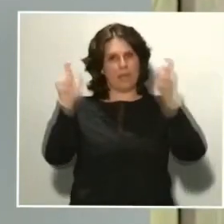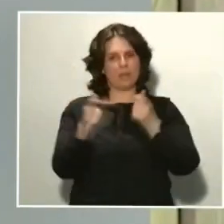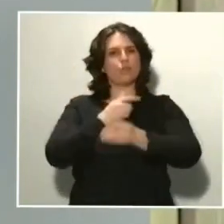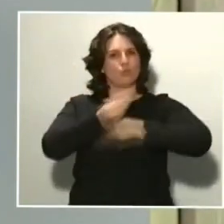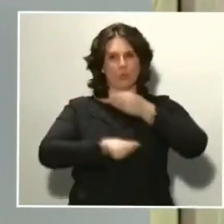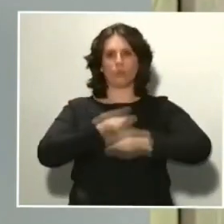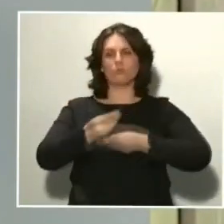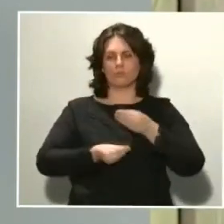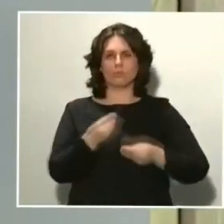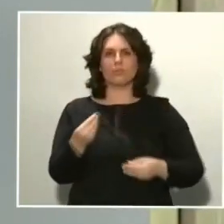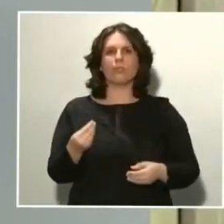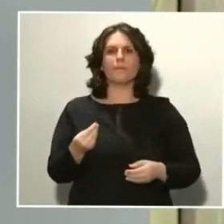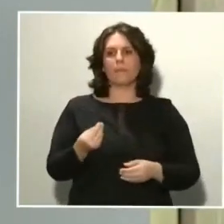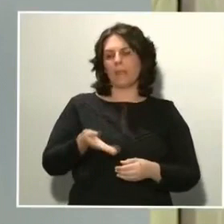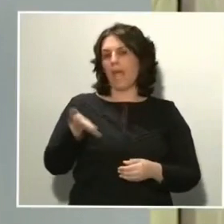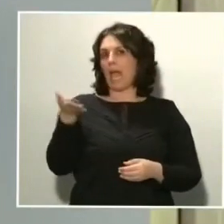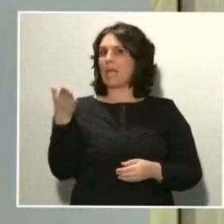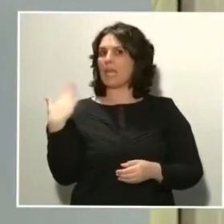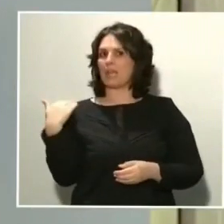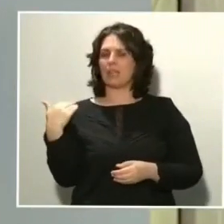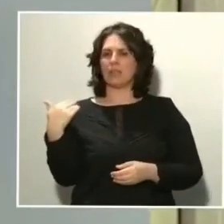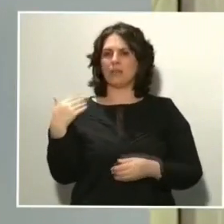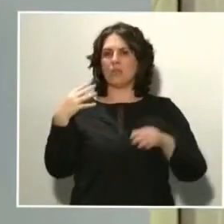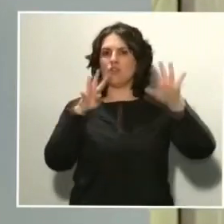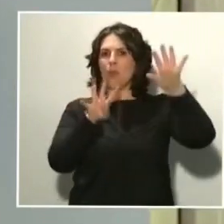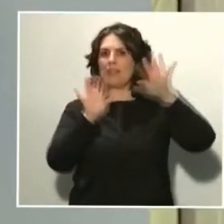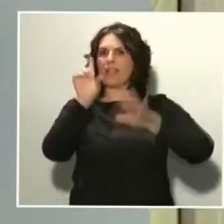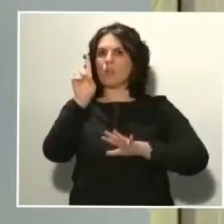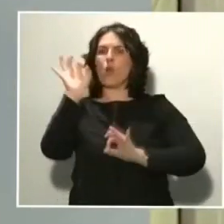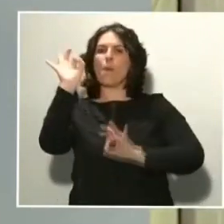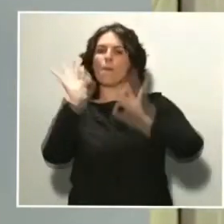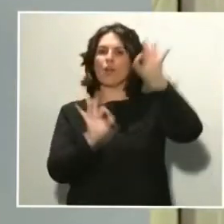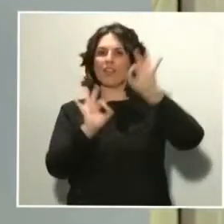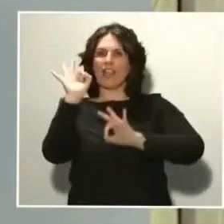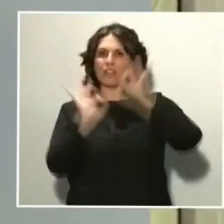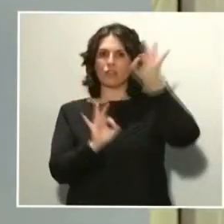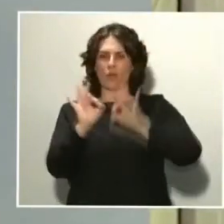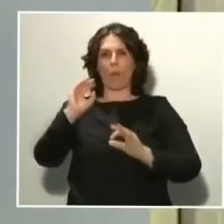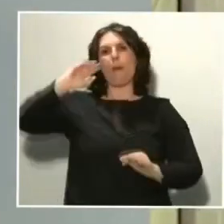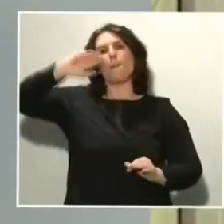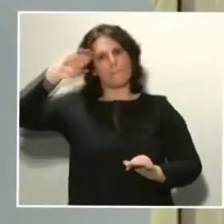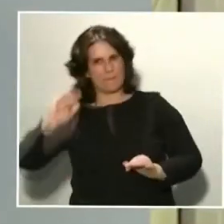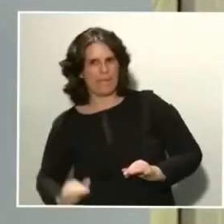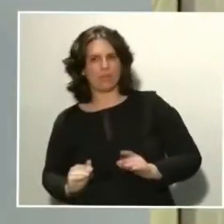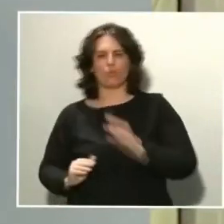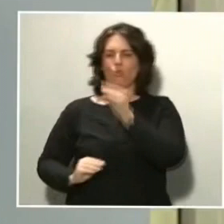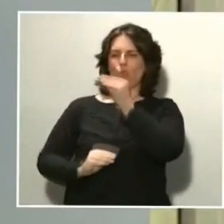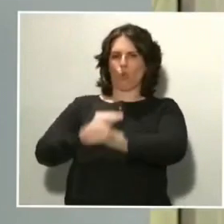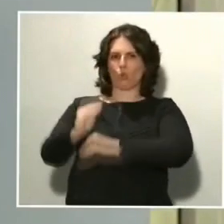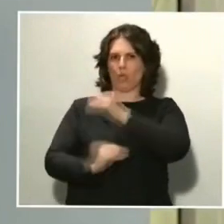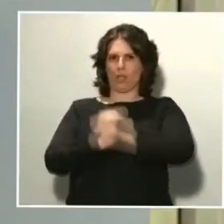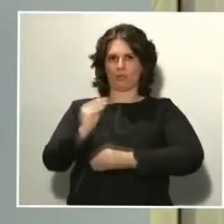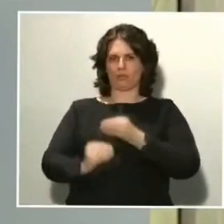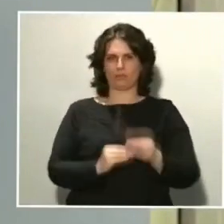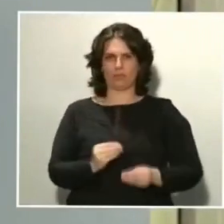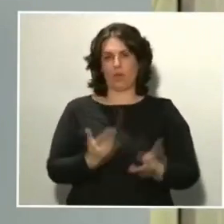En el día de ayer se ha registrado un 91% de menor utilización respecto a un día equivalente del año anterior.